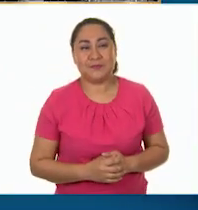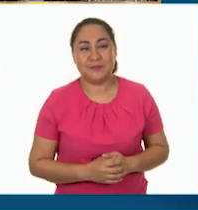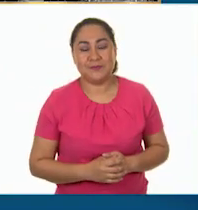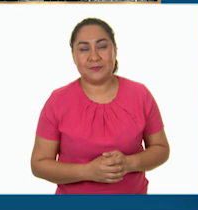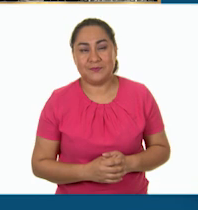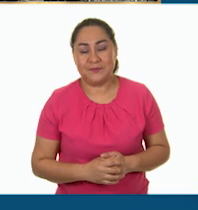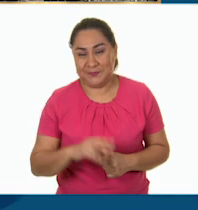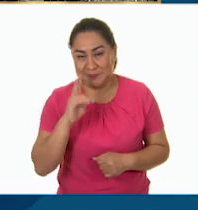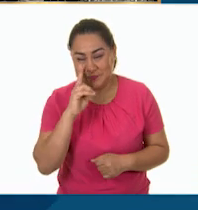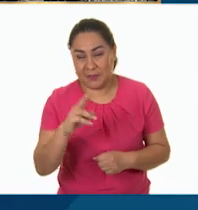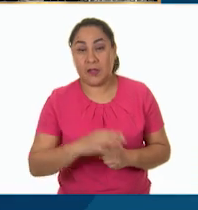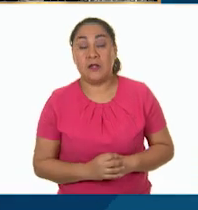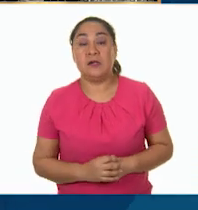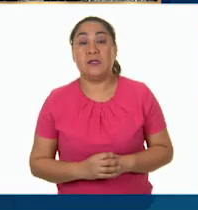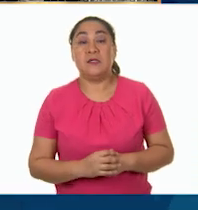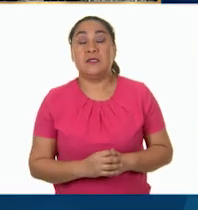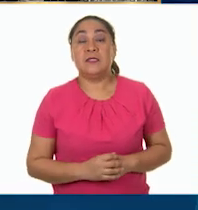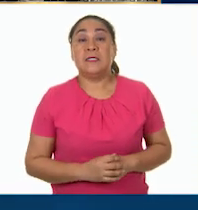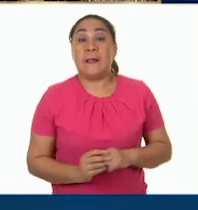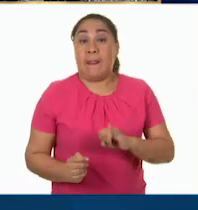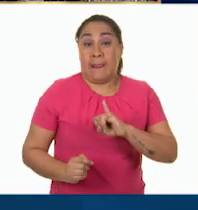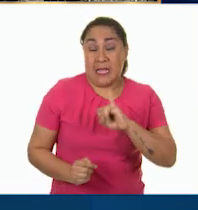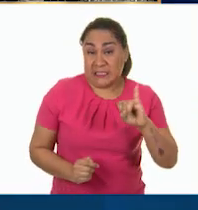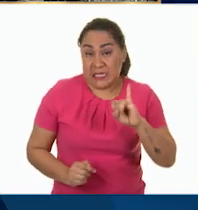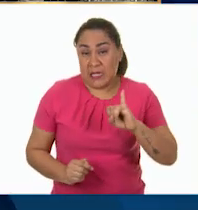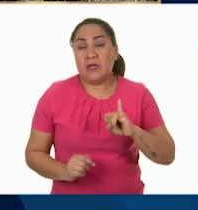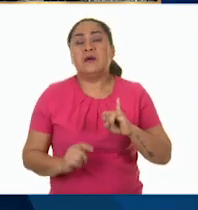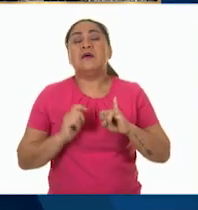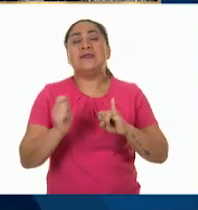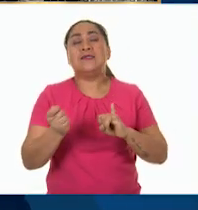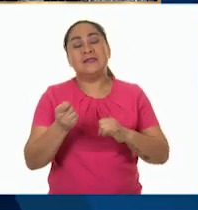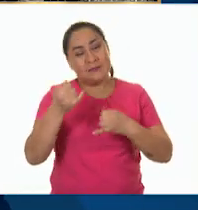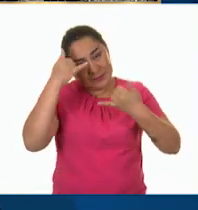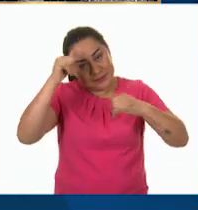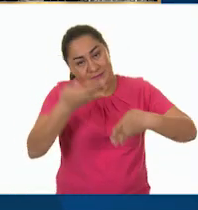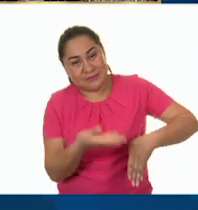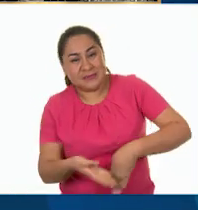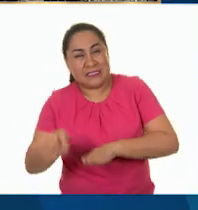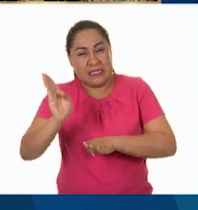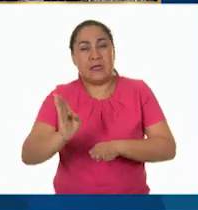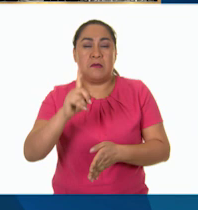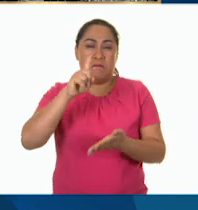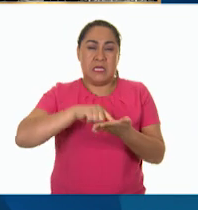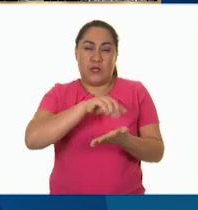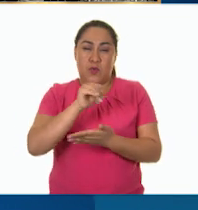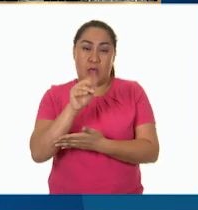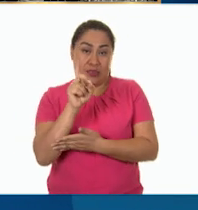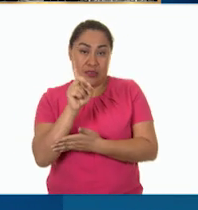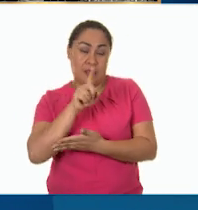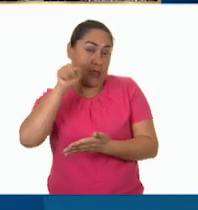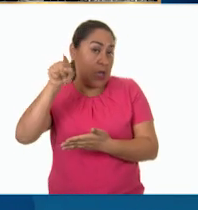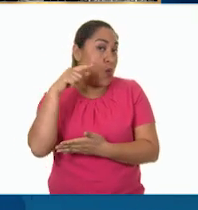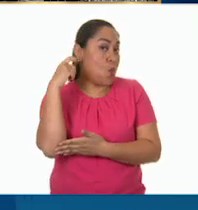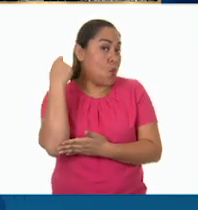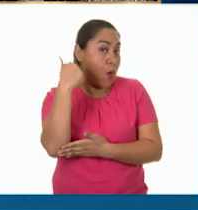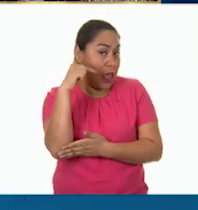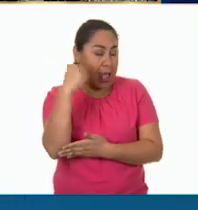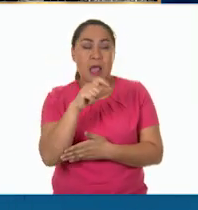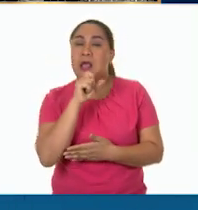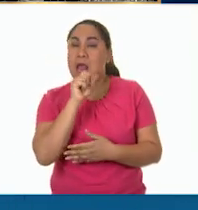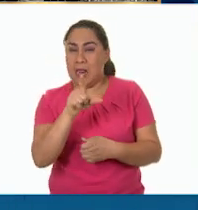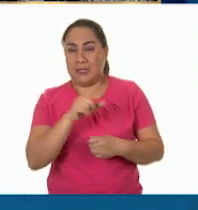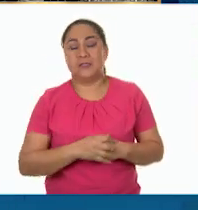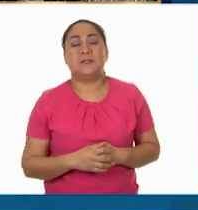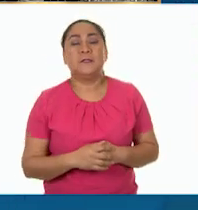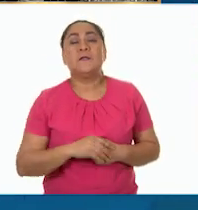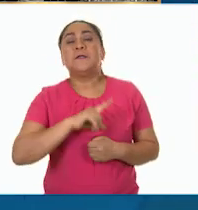veamos. De lado izquierdo de la pantalla vemos una plaza de toros de la década de los años 30 en Guadalajara, Jalisco. Y como